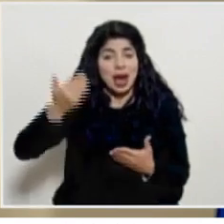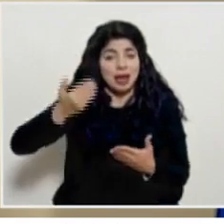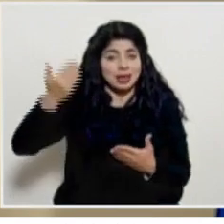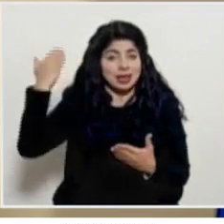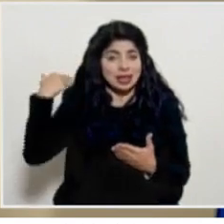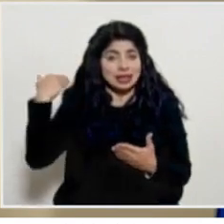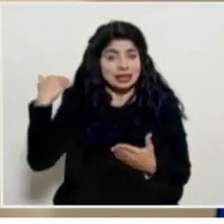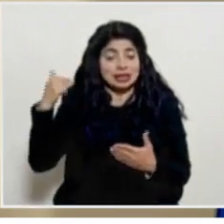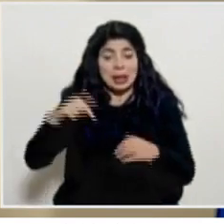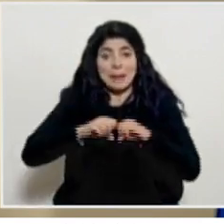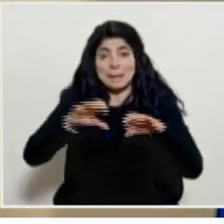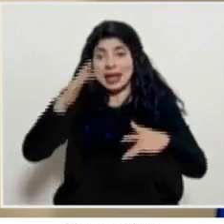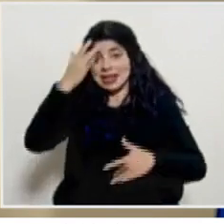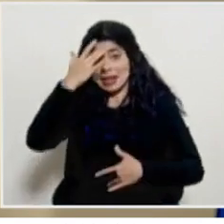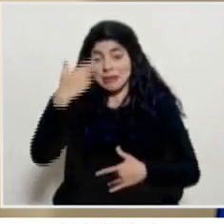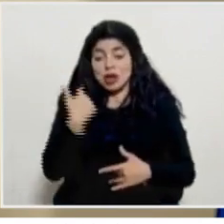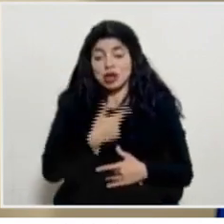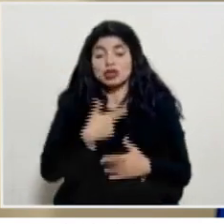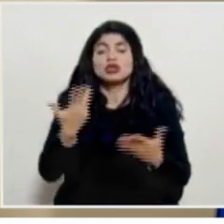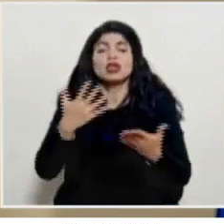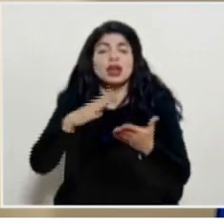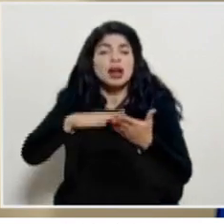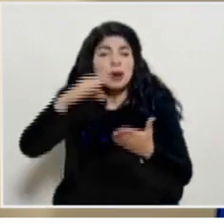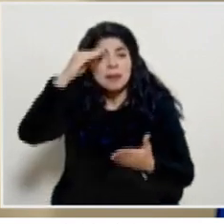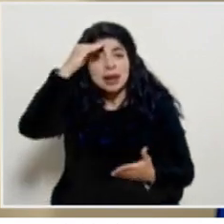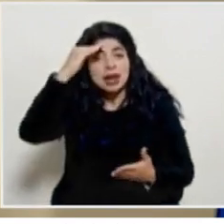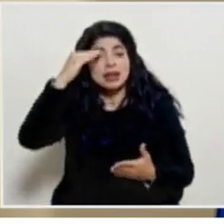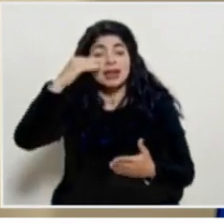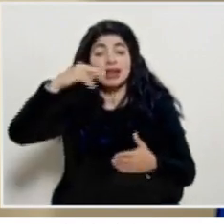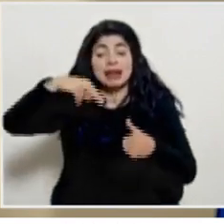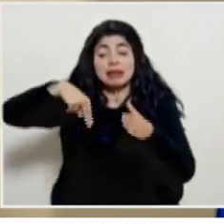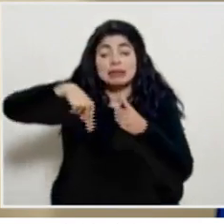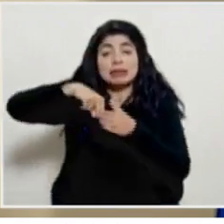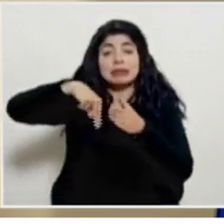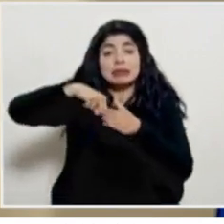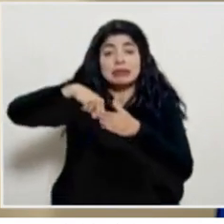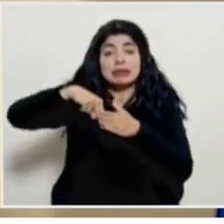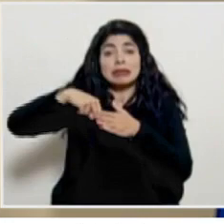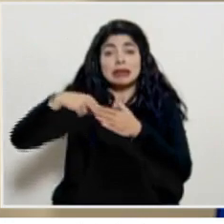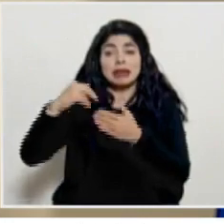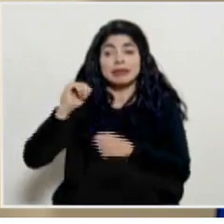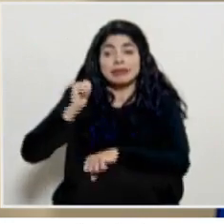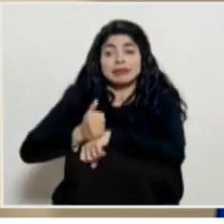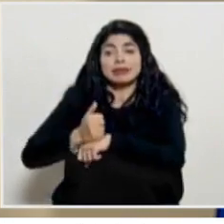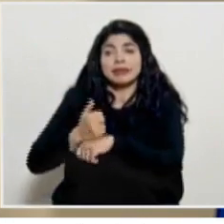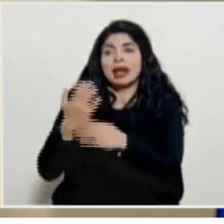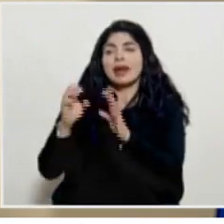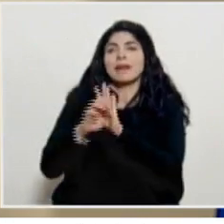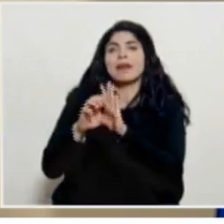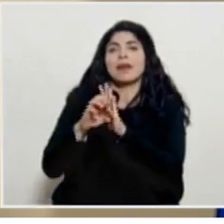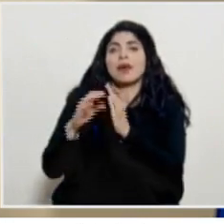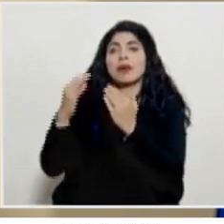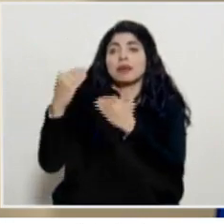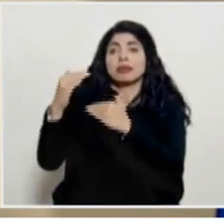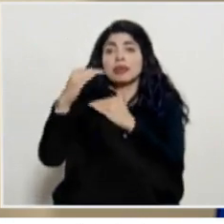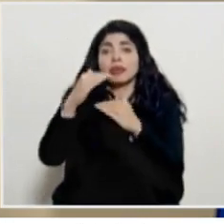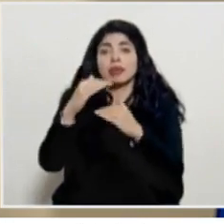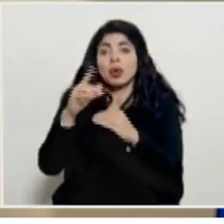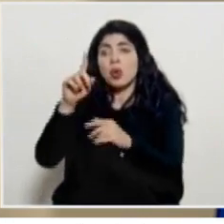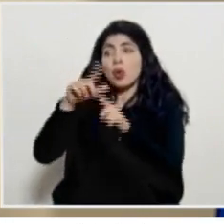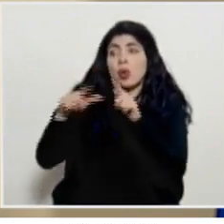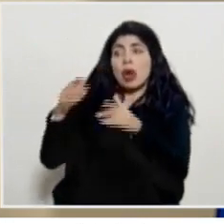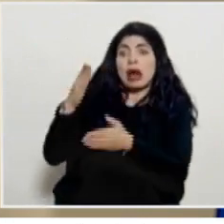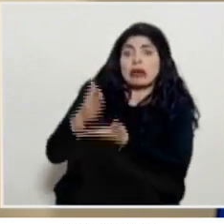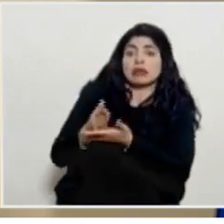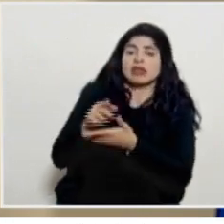en esta pandemia es algo que hemos aprendido es que las barreras que podamos poner con respecto a un solo vector una sola dirección